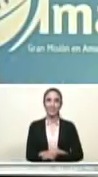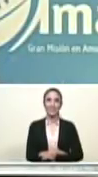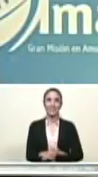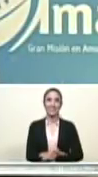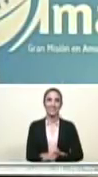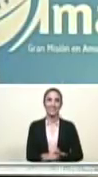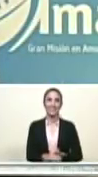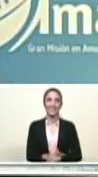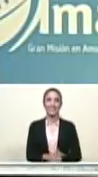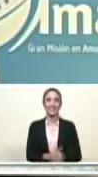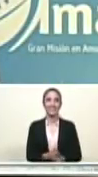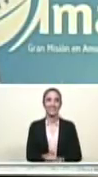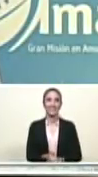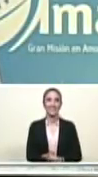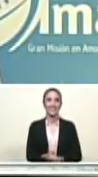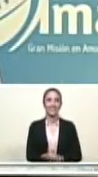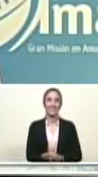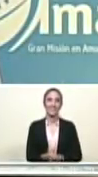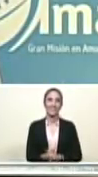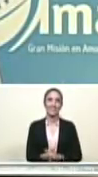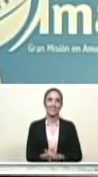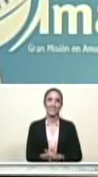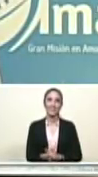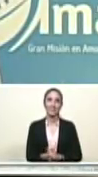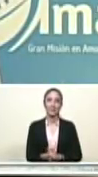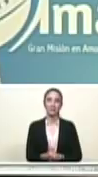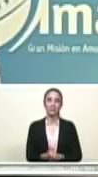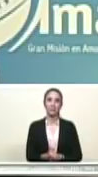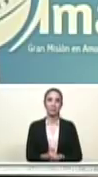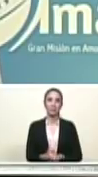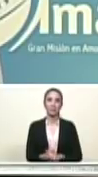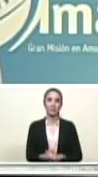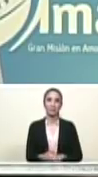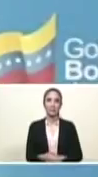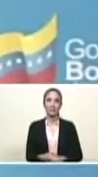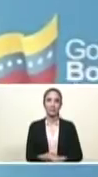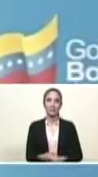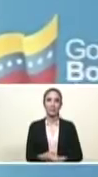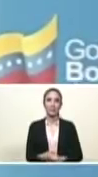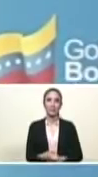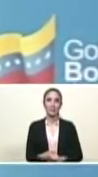El vicepresidente ejecutivo, Tarek El Aysami.